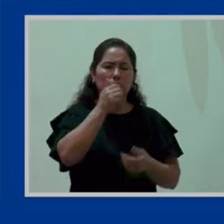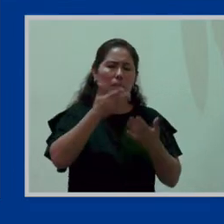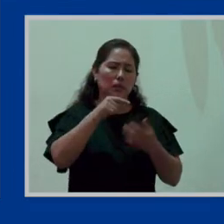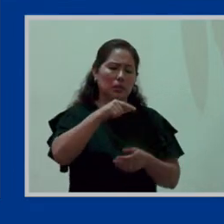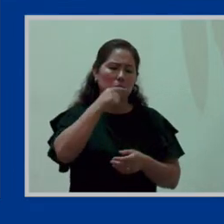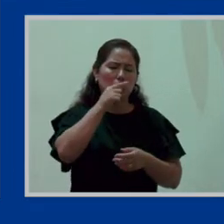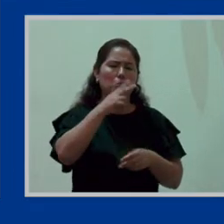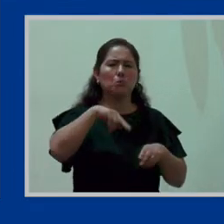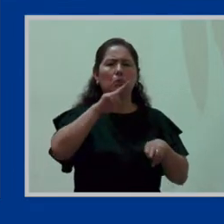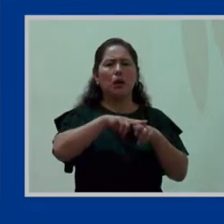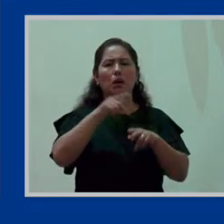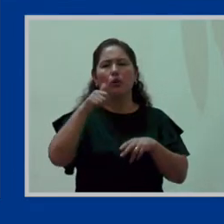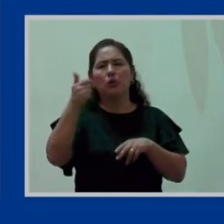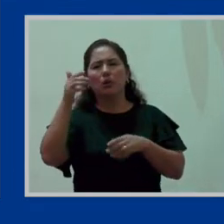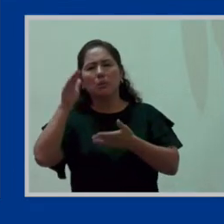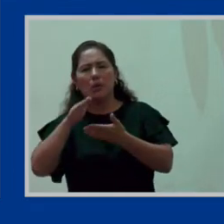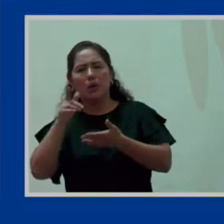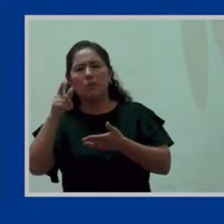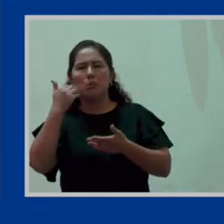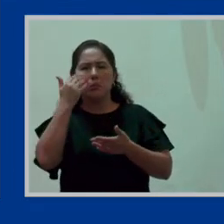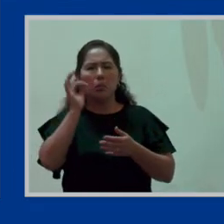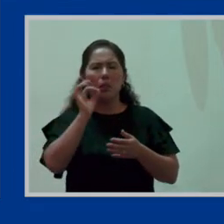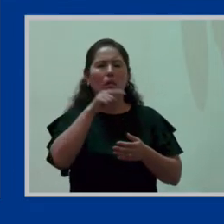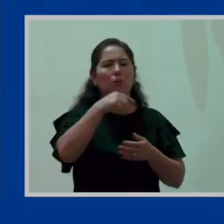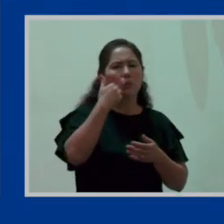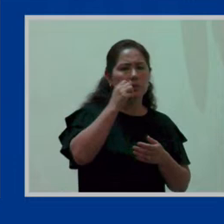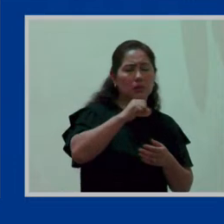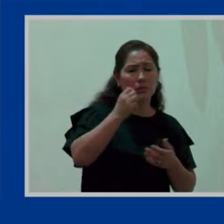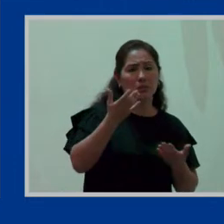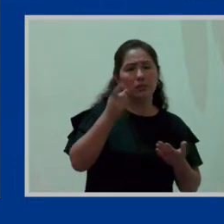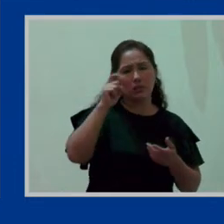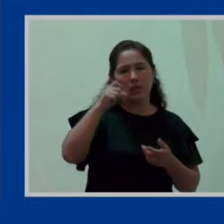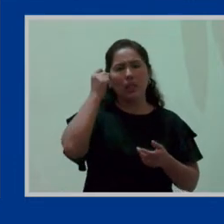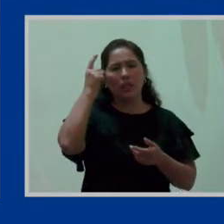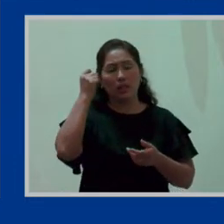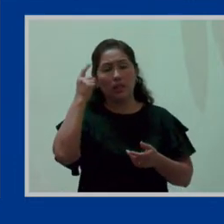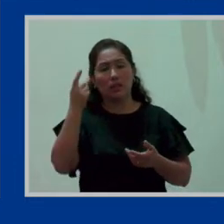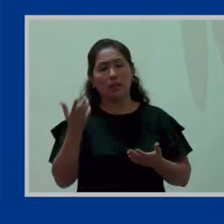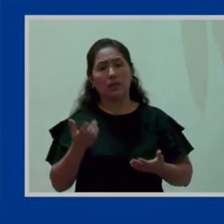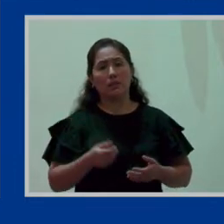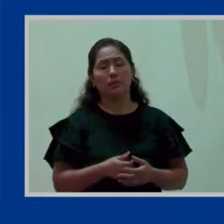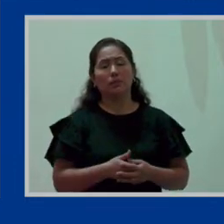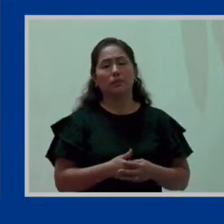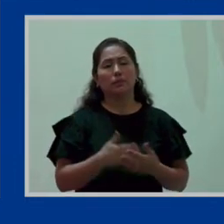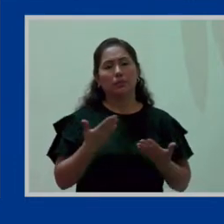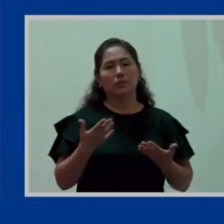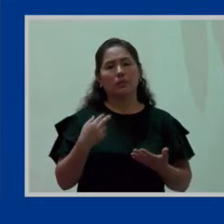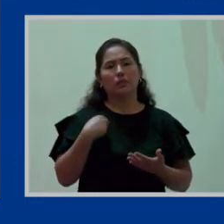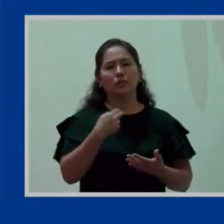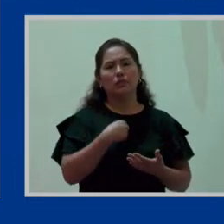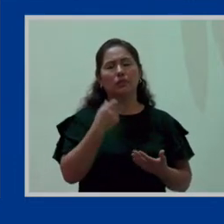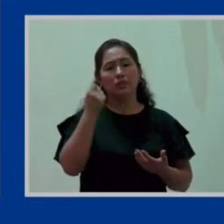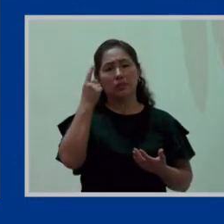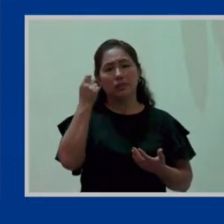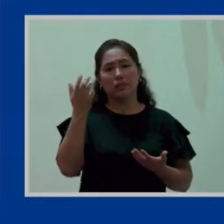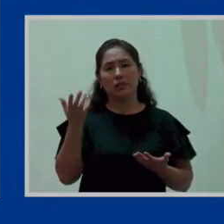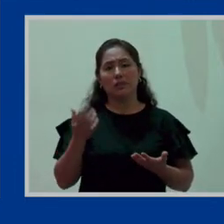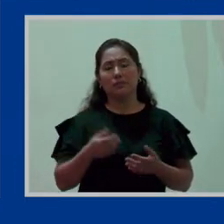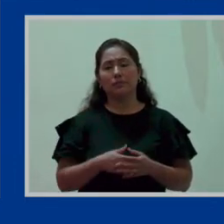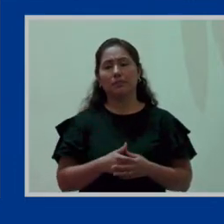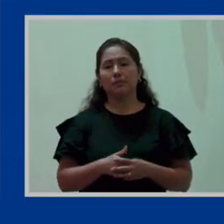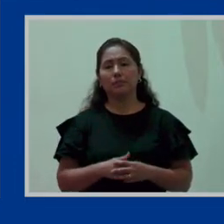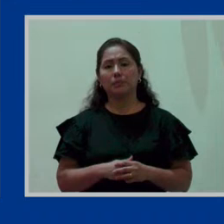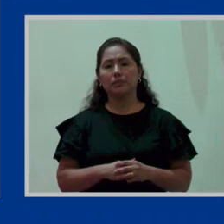es un elemento que hay que tener en consideración. Y bueno, ¿qué hacemos frente a ello? Vemos,